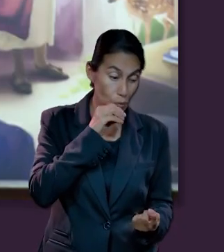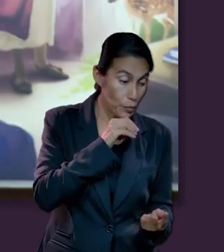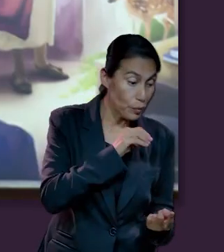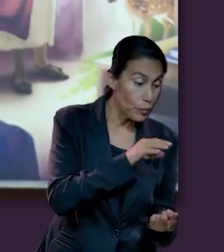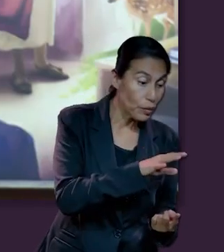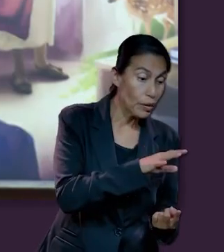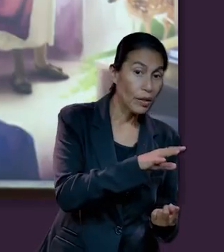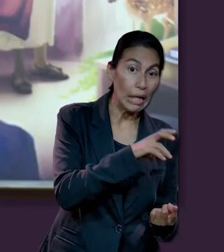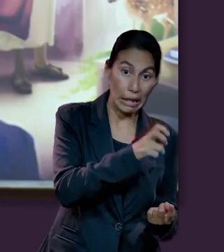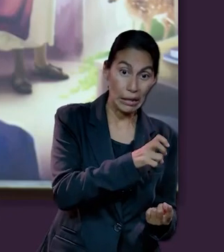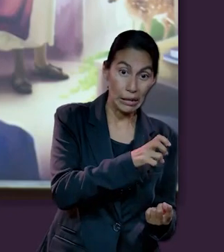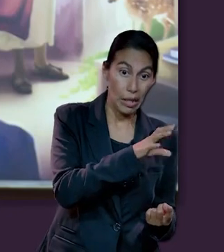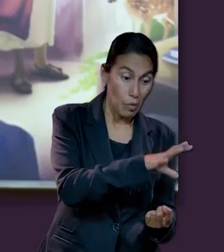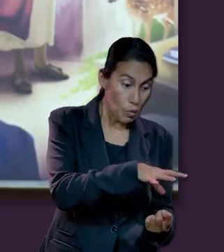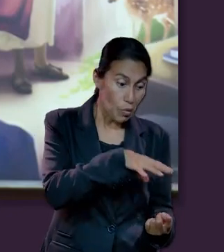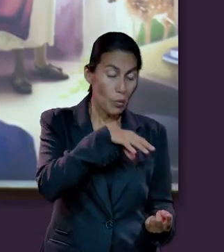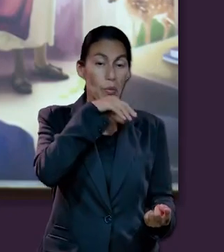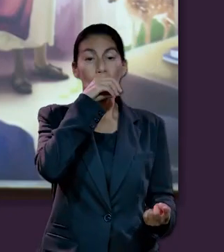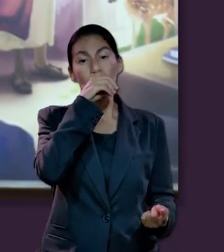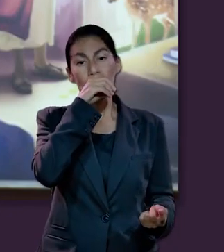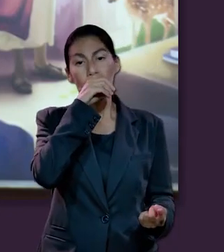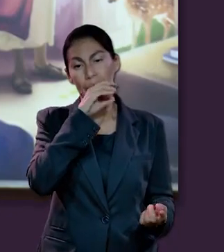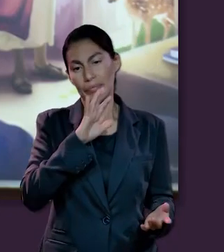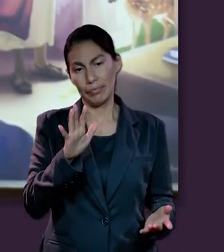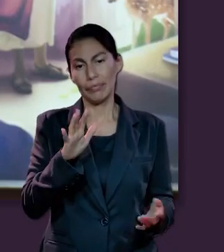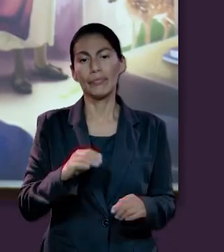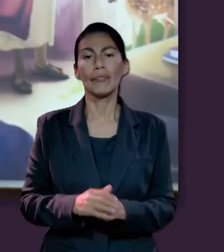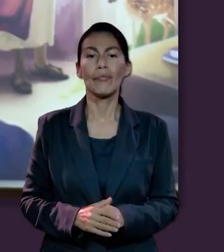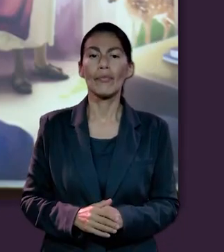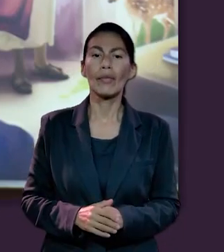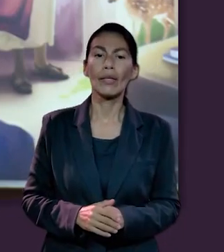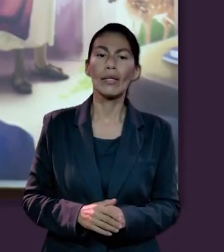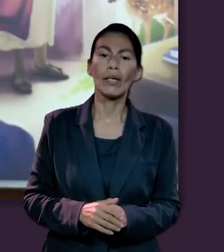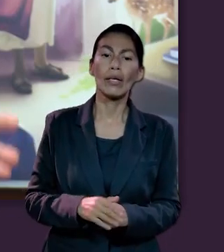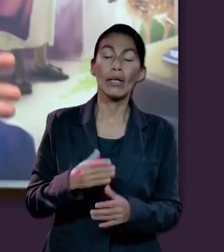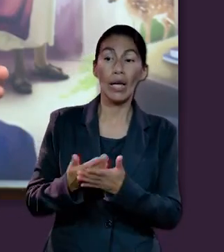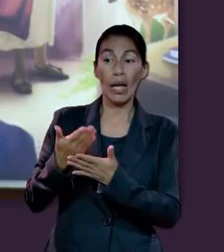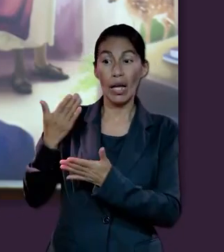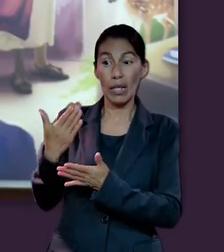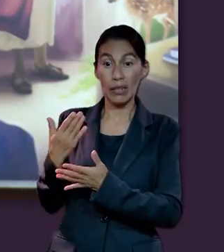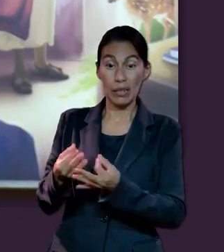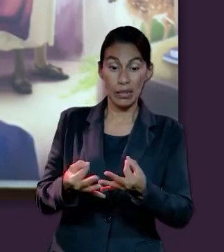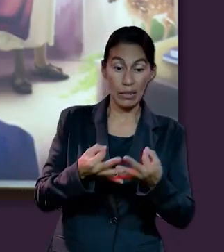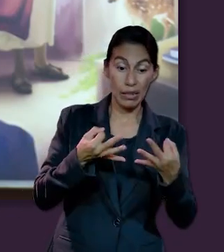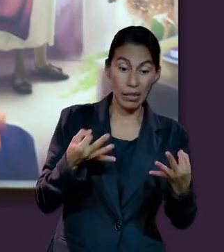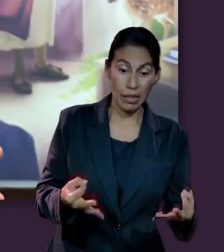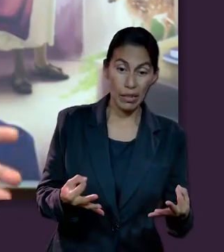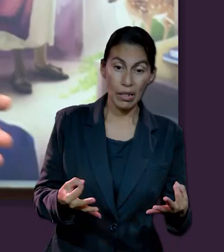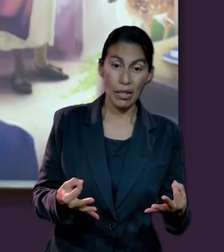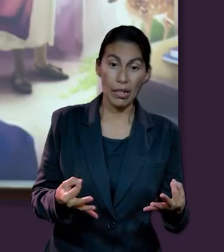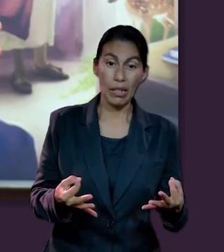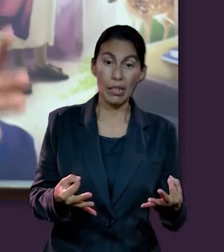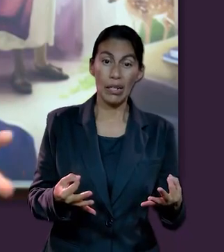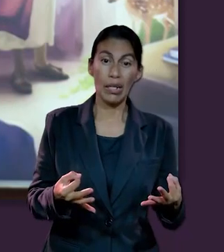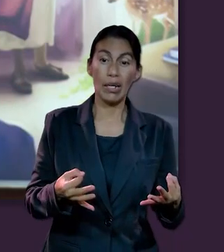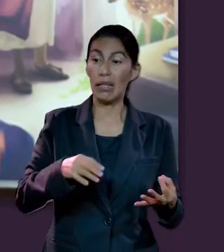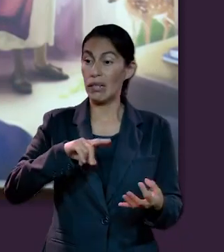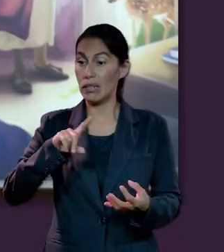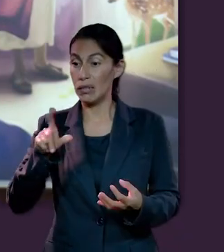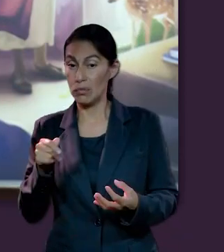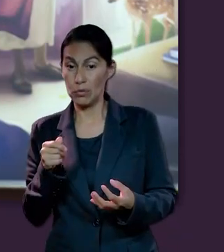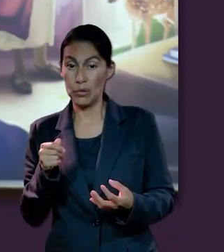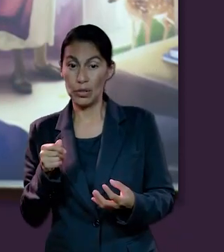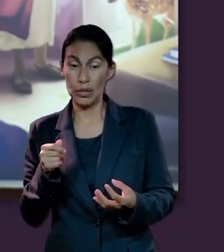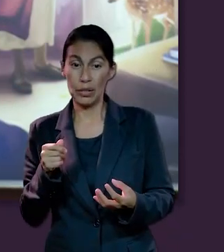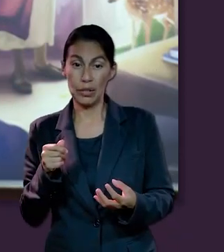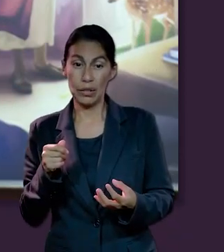aliento de vida deja de existir, y lo que era tierra en el momento de la